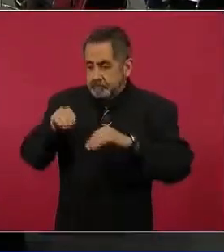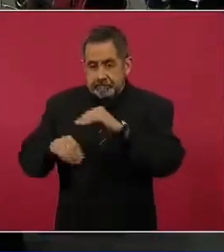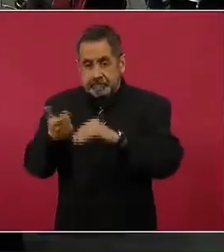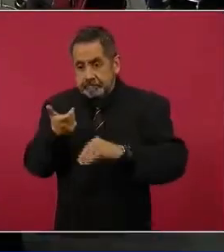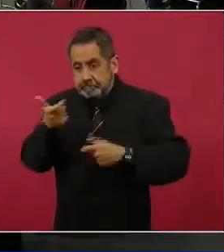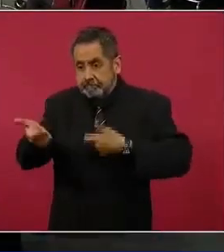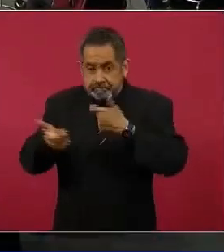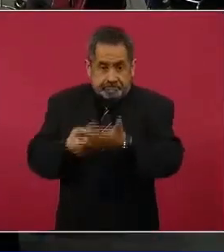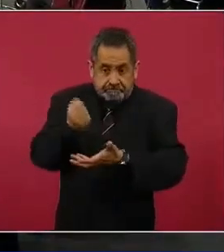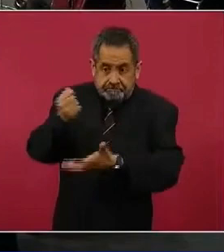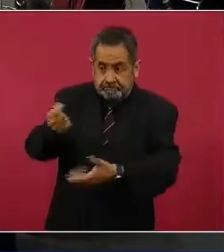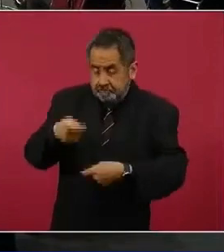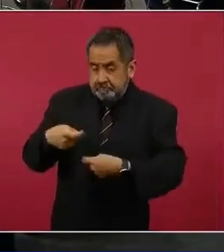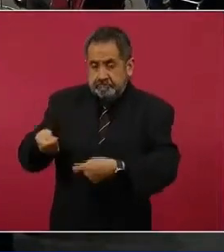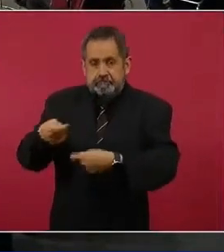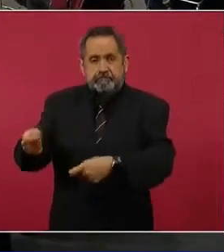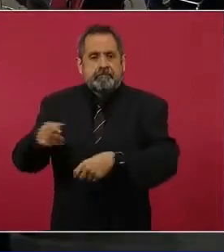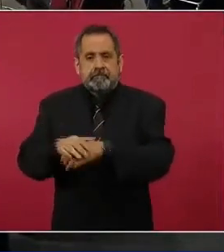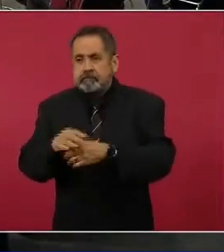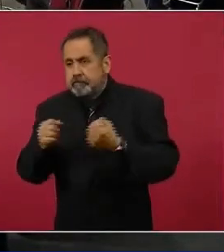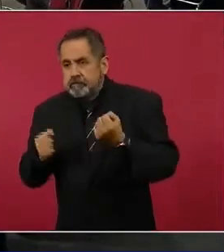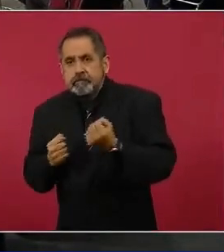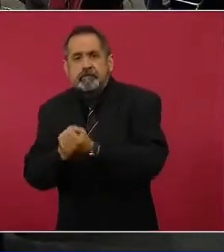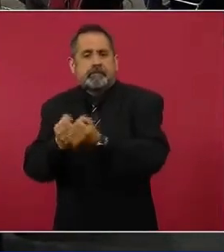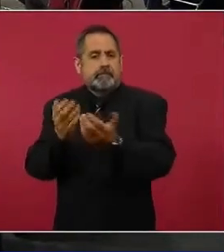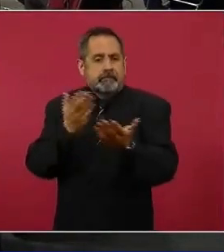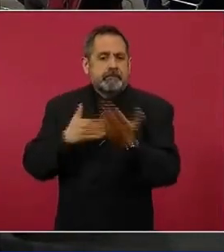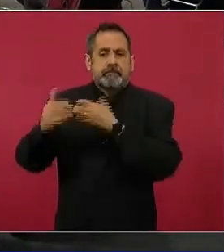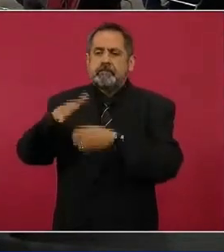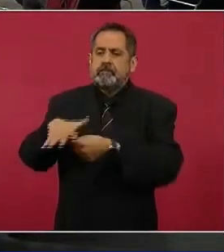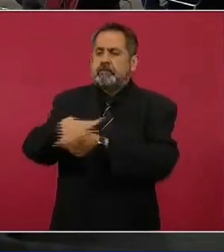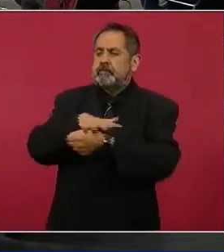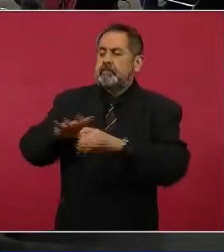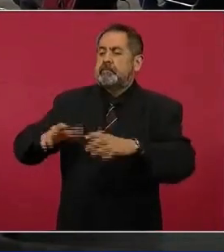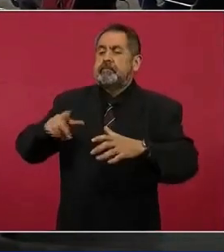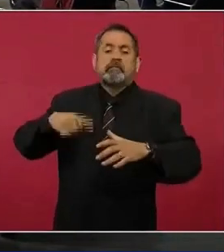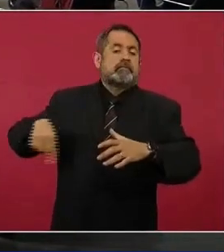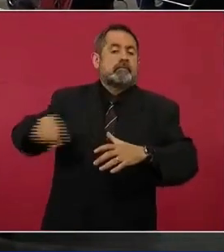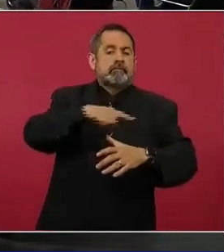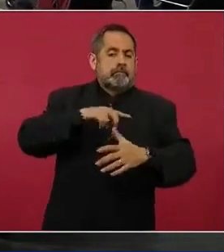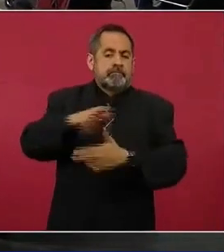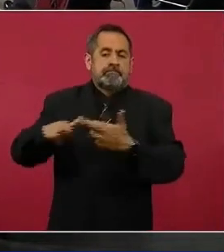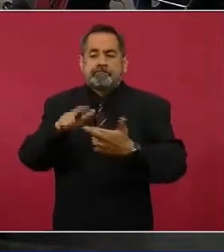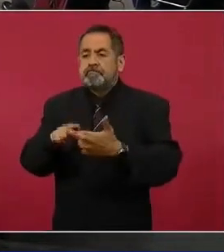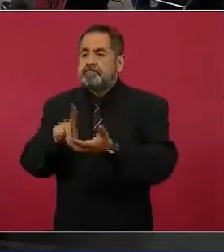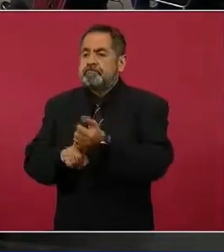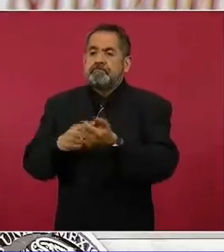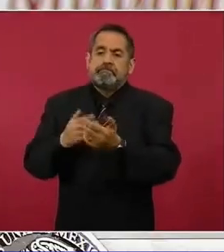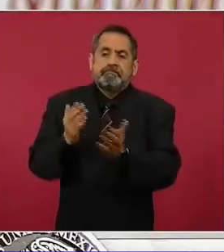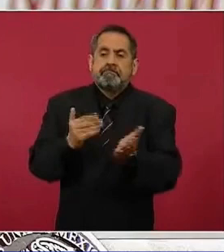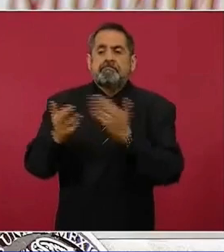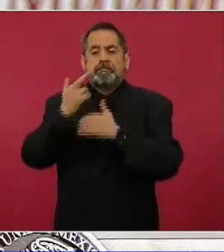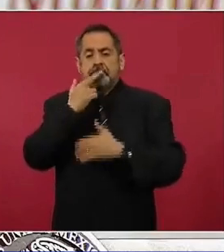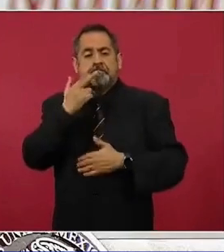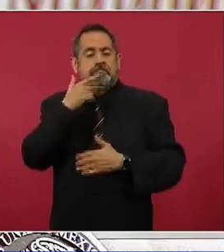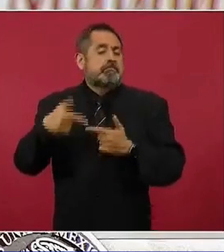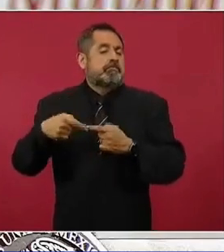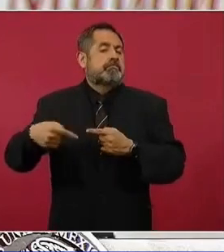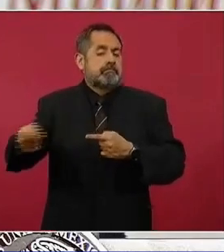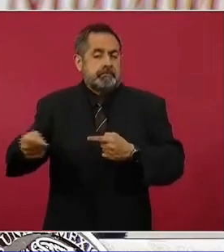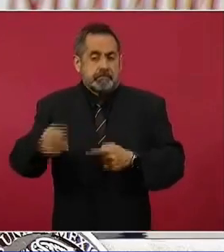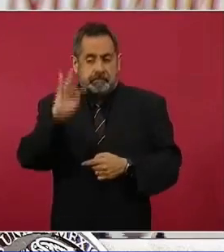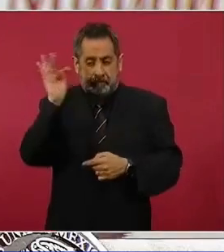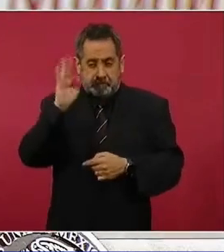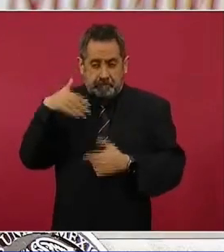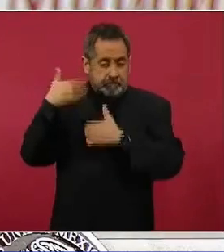sido palancas de desarrollo regional en esta etapa de construcción. Y conforme vaya abriéndose